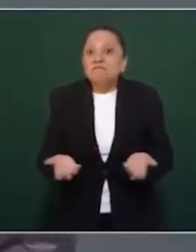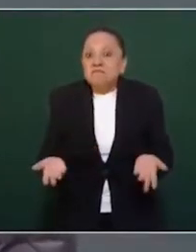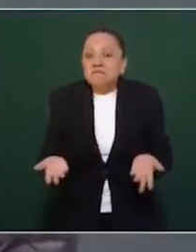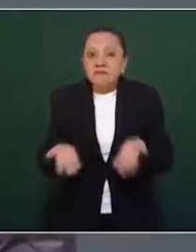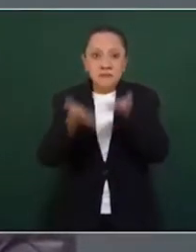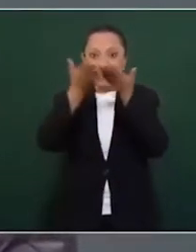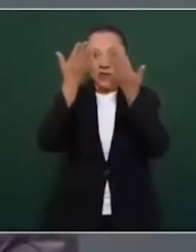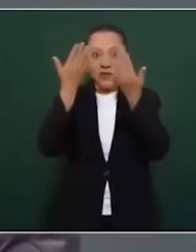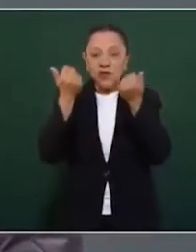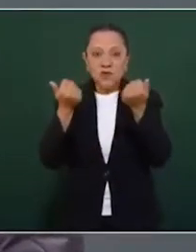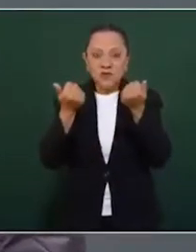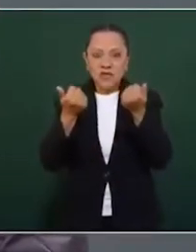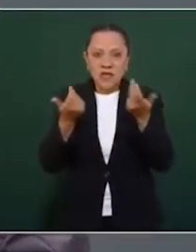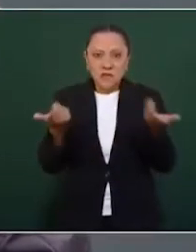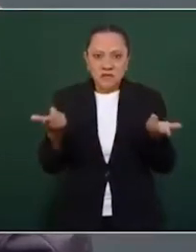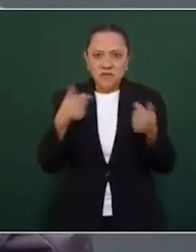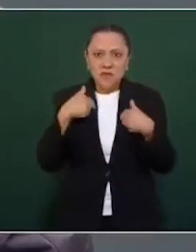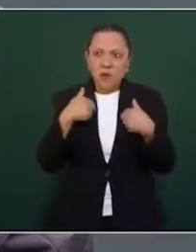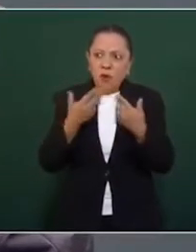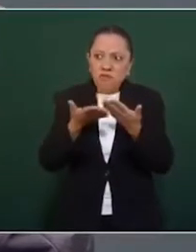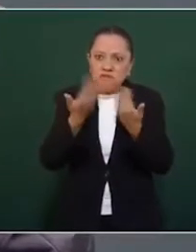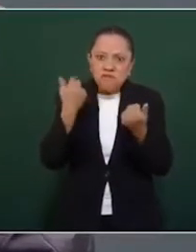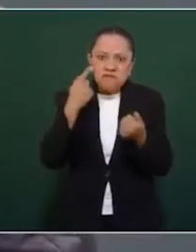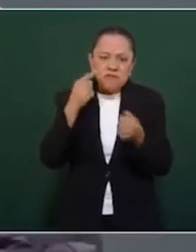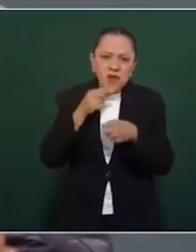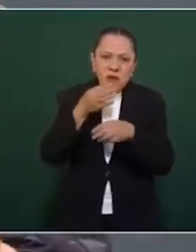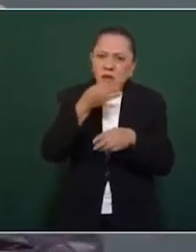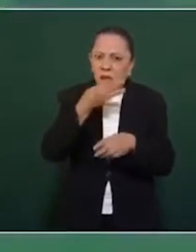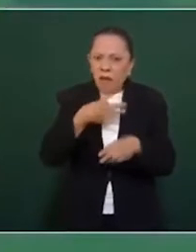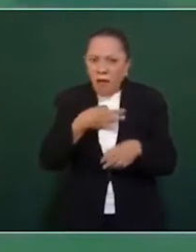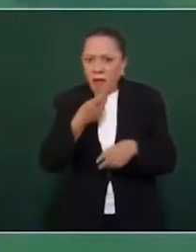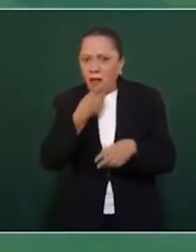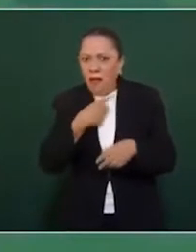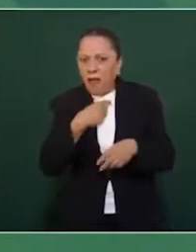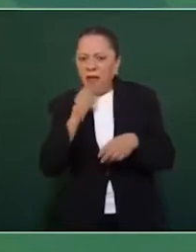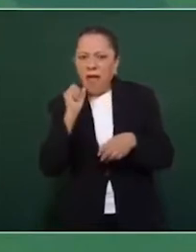no tenemos información sobre eso.